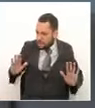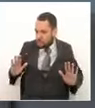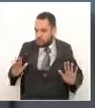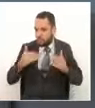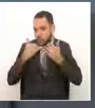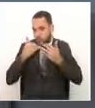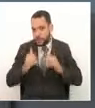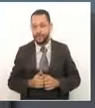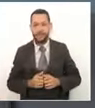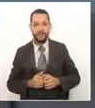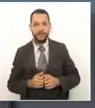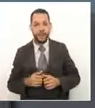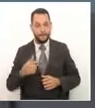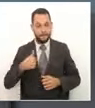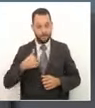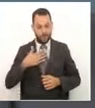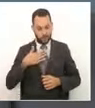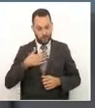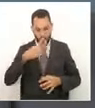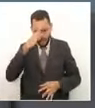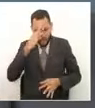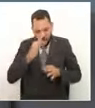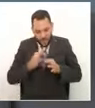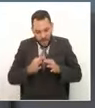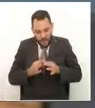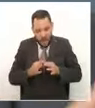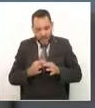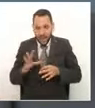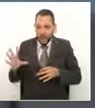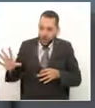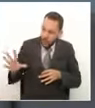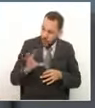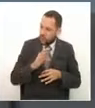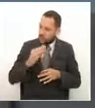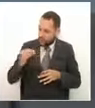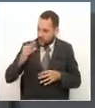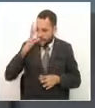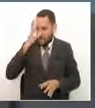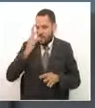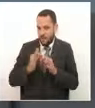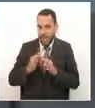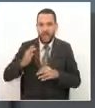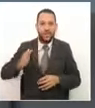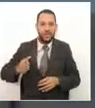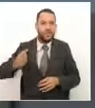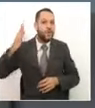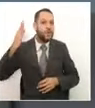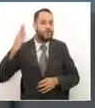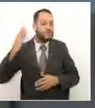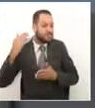creyentes como yo como nosotros como nosotros se llama diosidencia